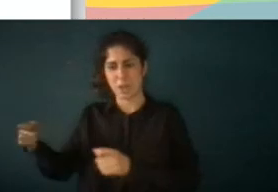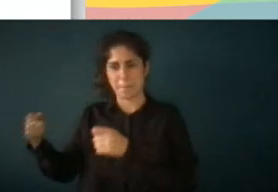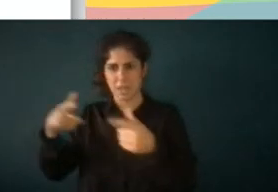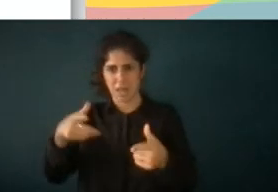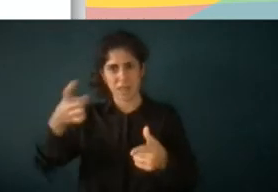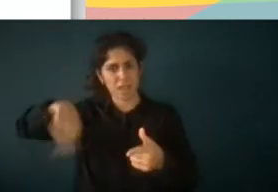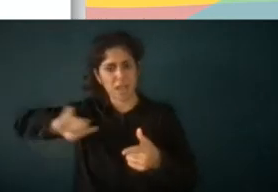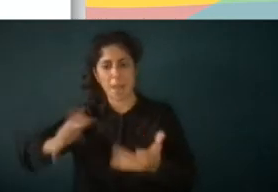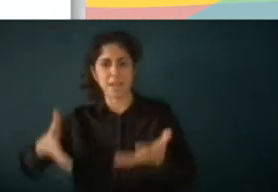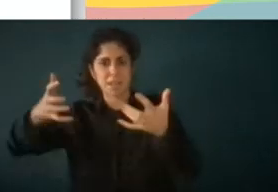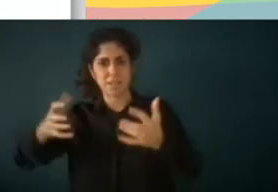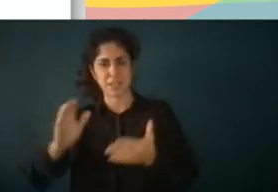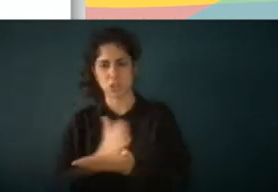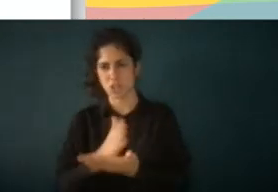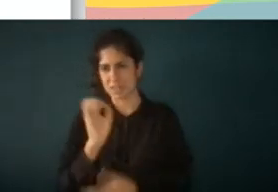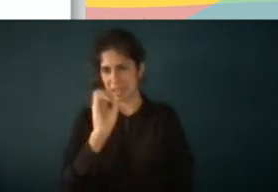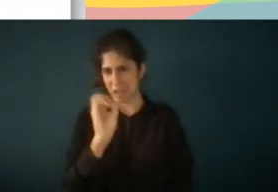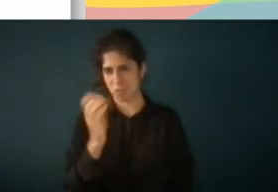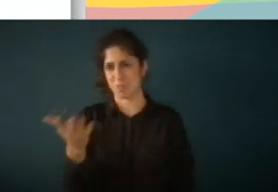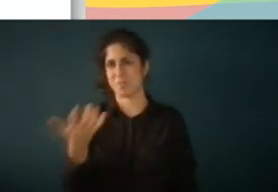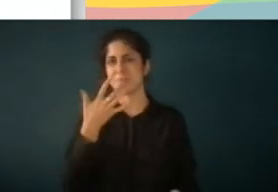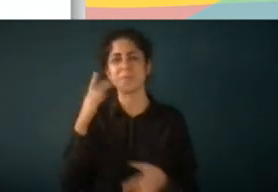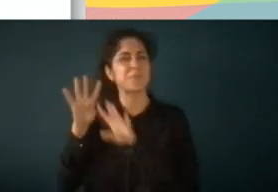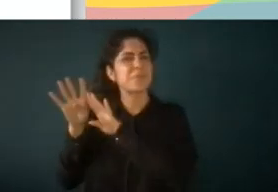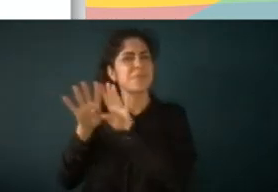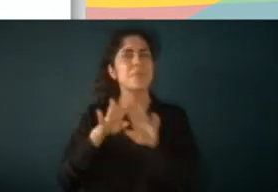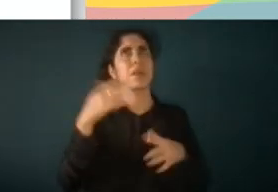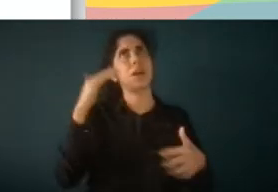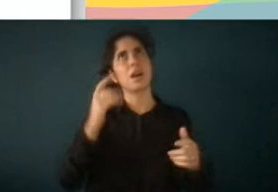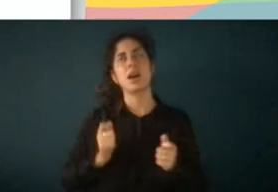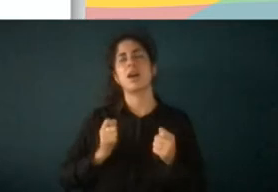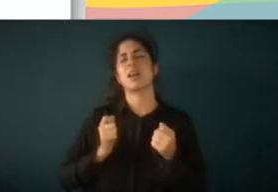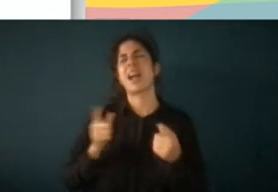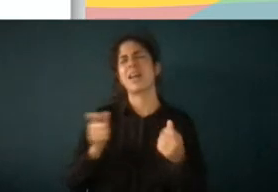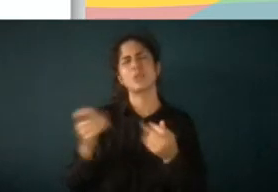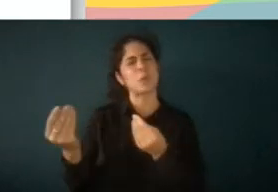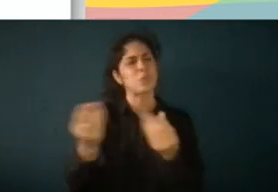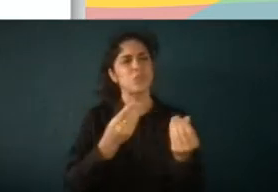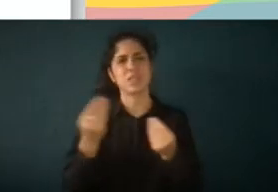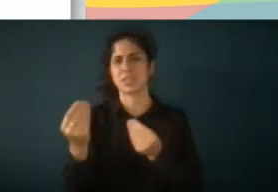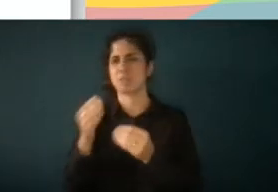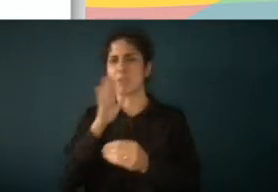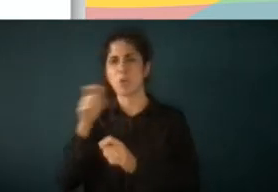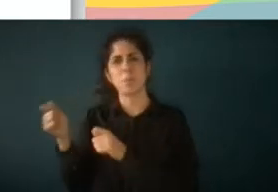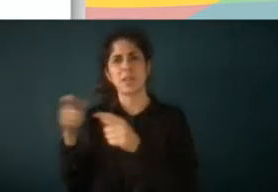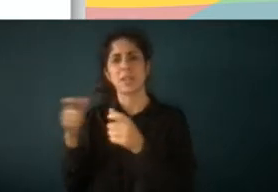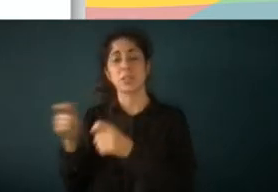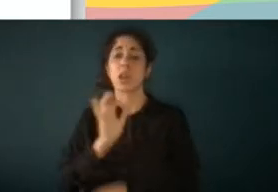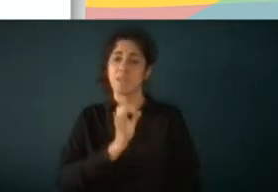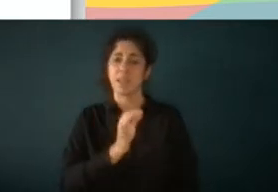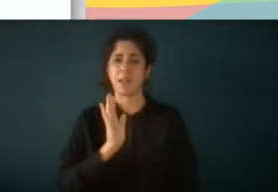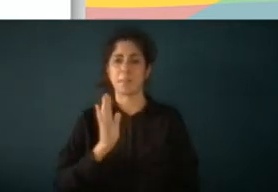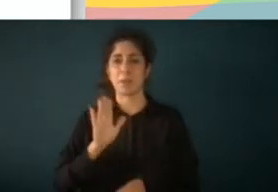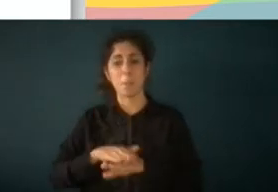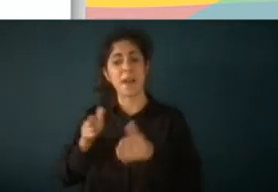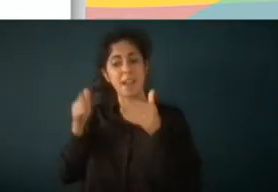situación entonces cuando oímos que se gasta mucho en migración si es verdad se gasta mucho pero no en favor a las personas migrantes se